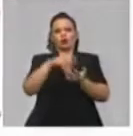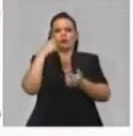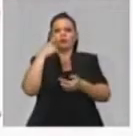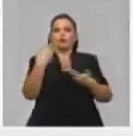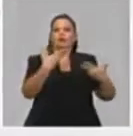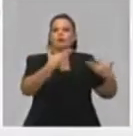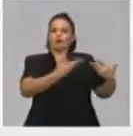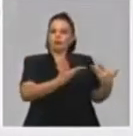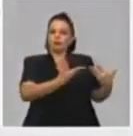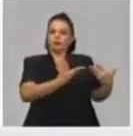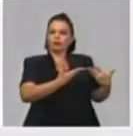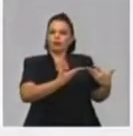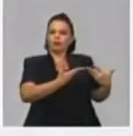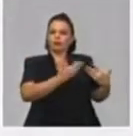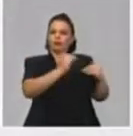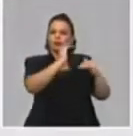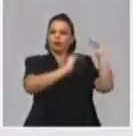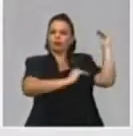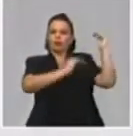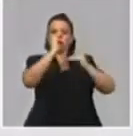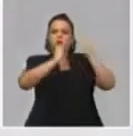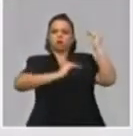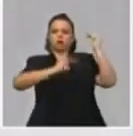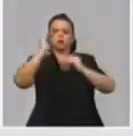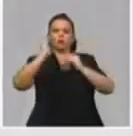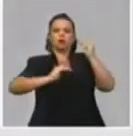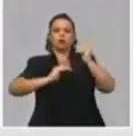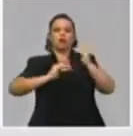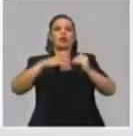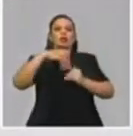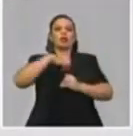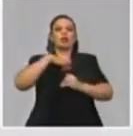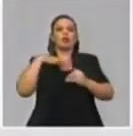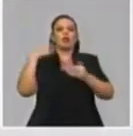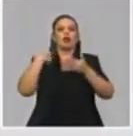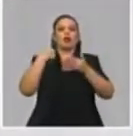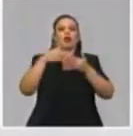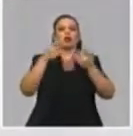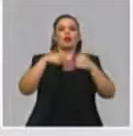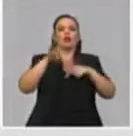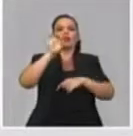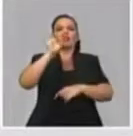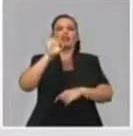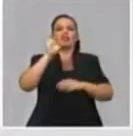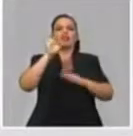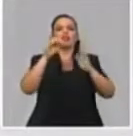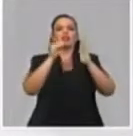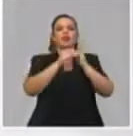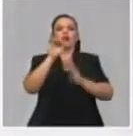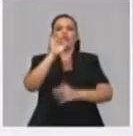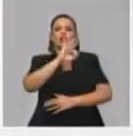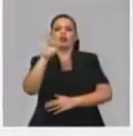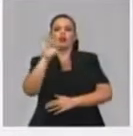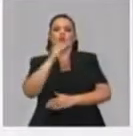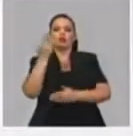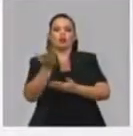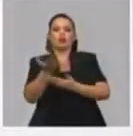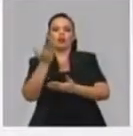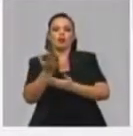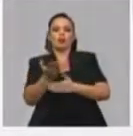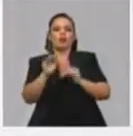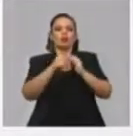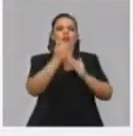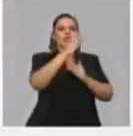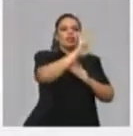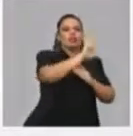en una gráfica, hemos recibido hasta la fecha 15.088 órdenes, del 5 al 12 de mayo.